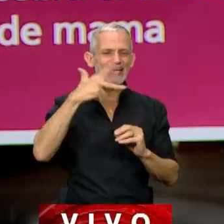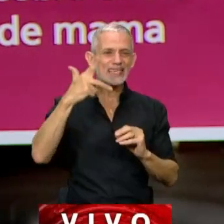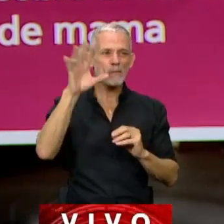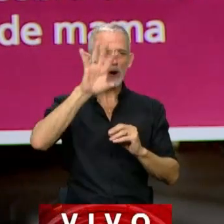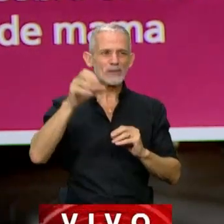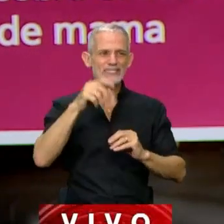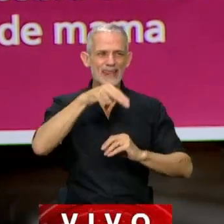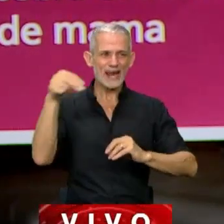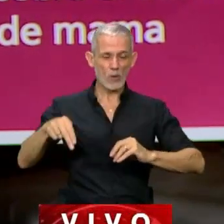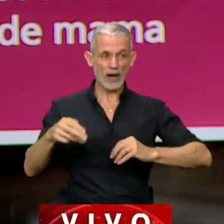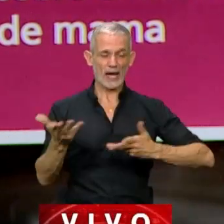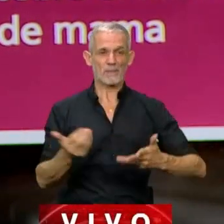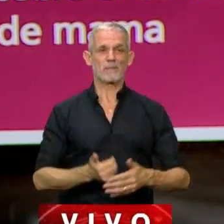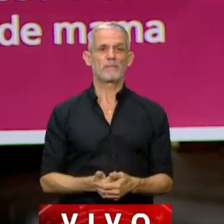Neuquén.